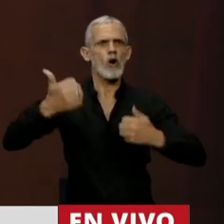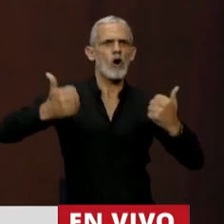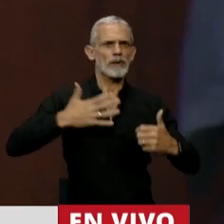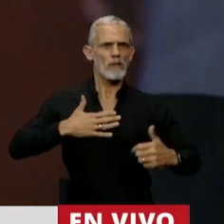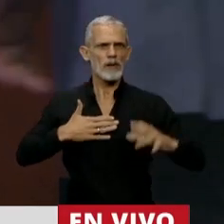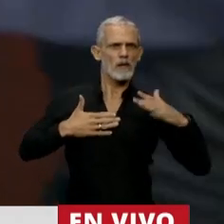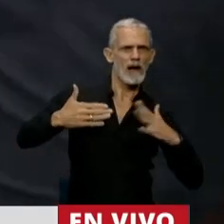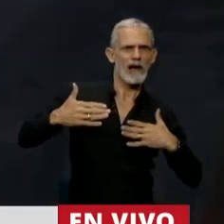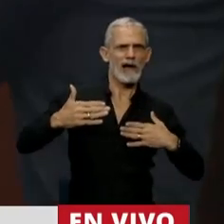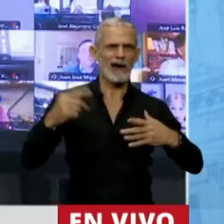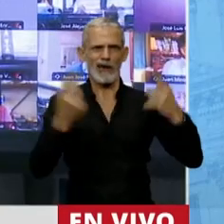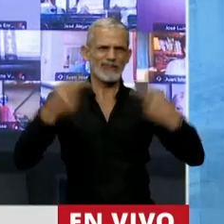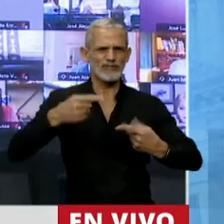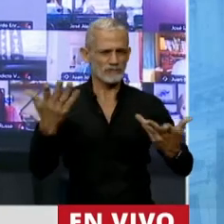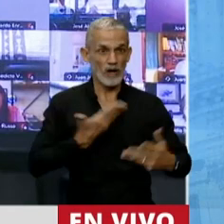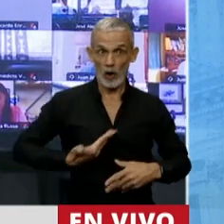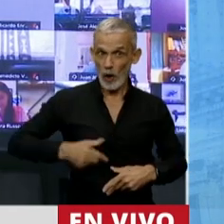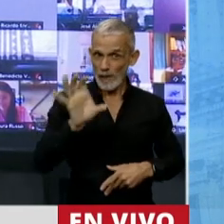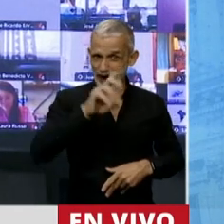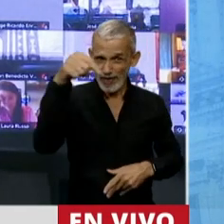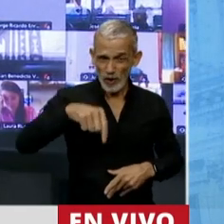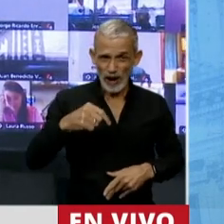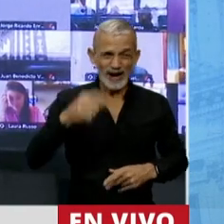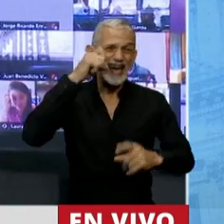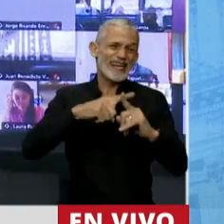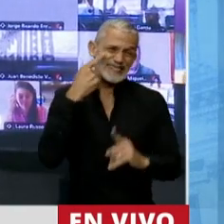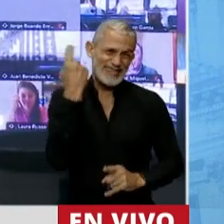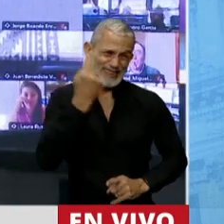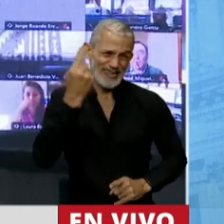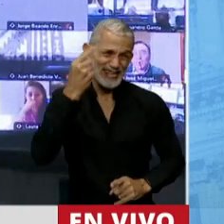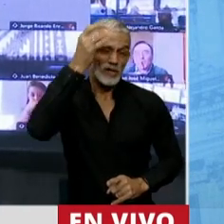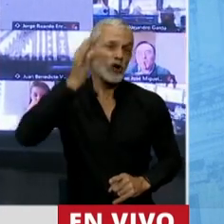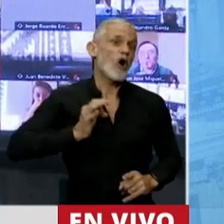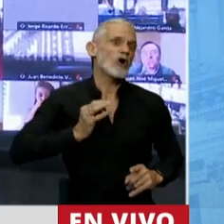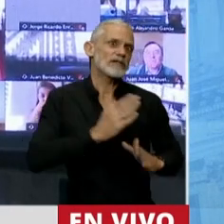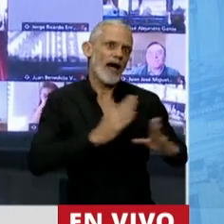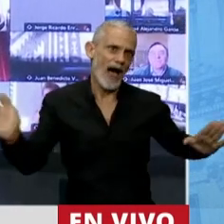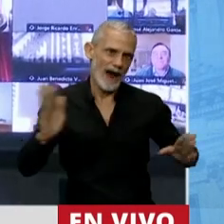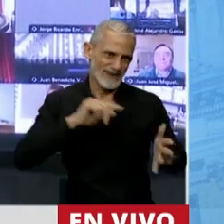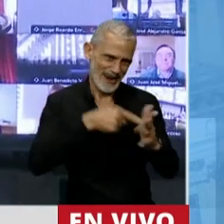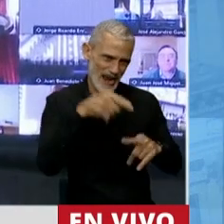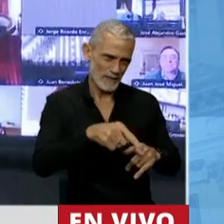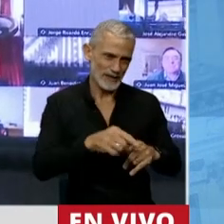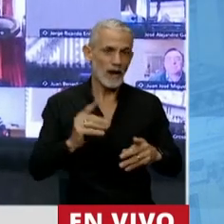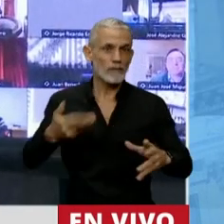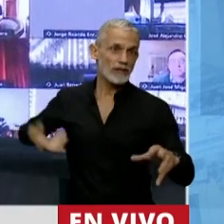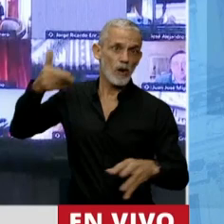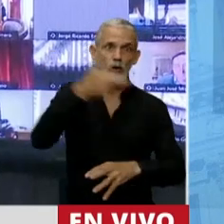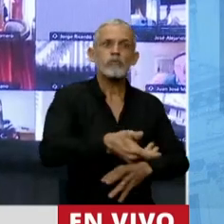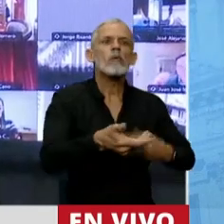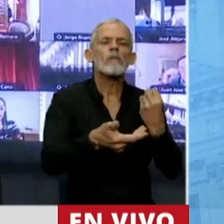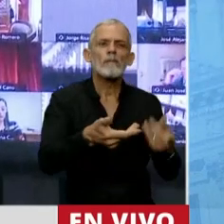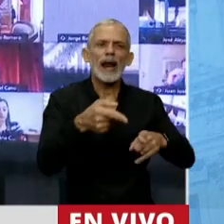mire una cuestión paradójica. El gobernador actual, que fue intendente de la capital por 12 años, en su momento recibió los recursos para